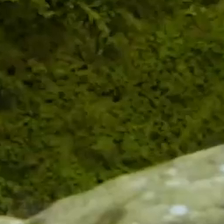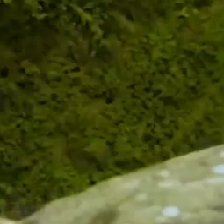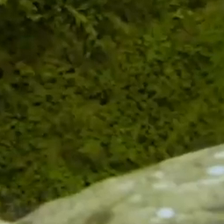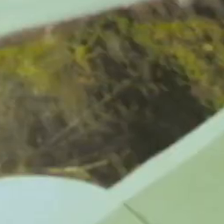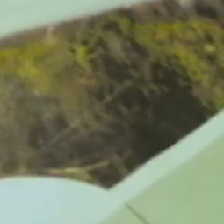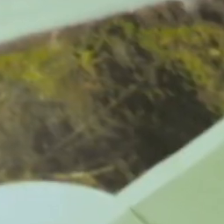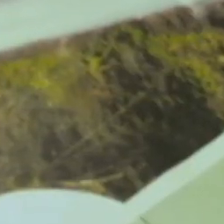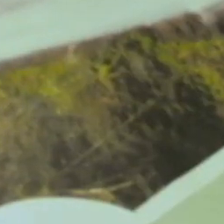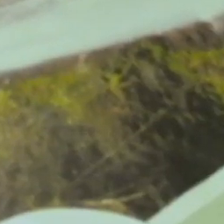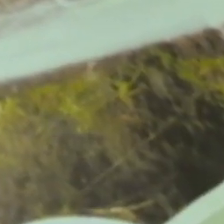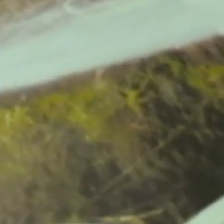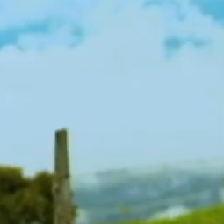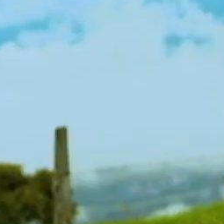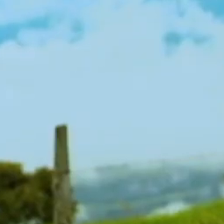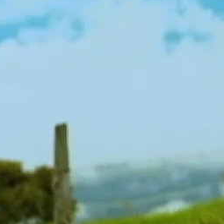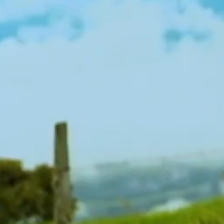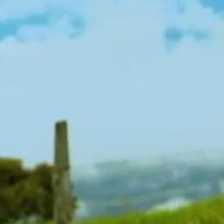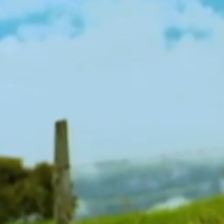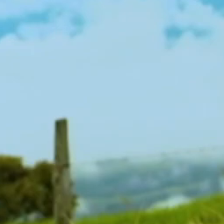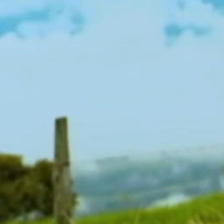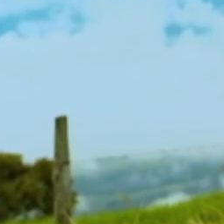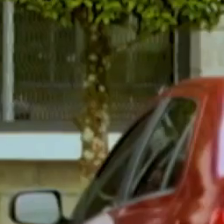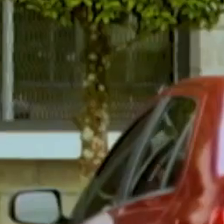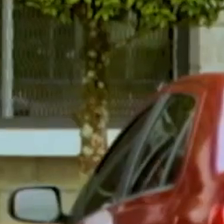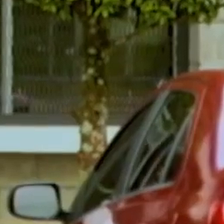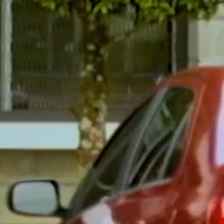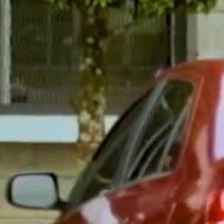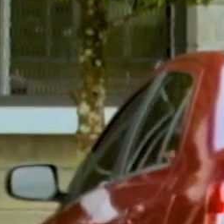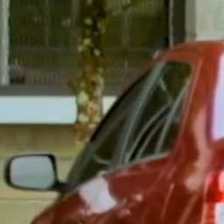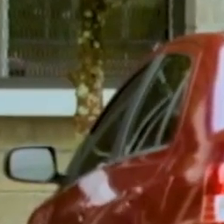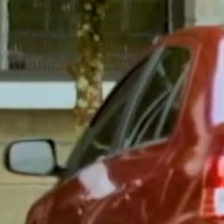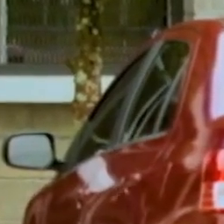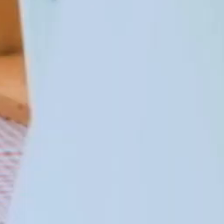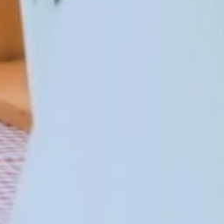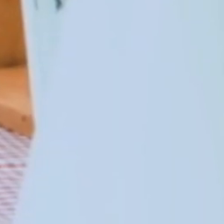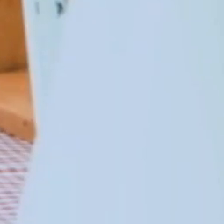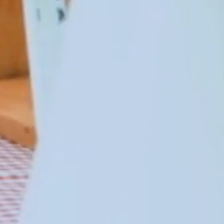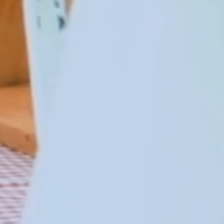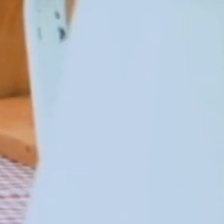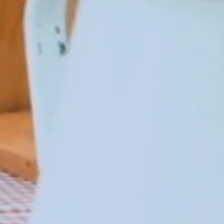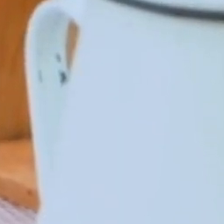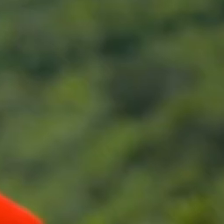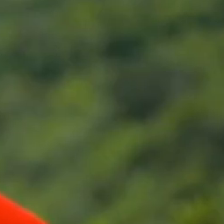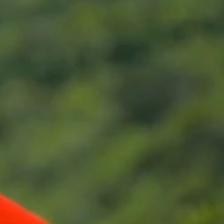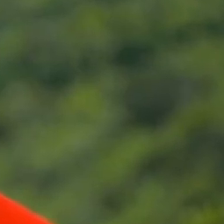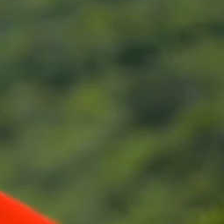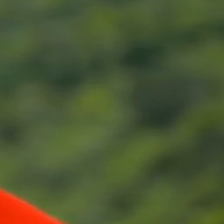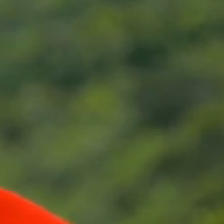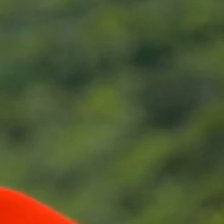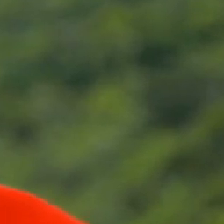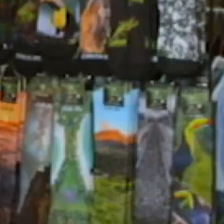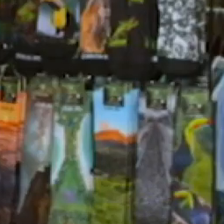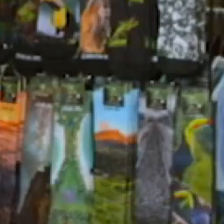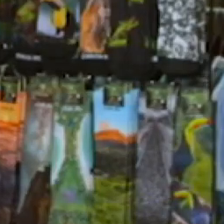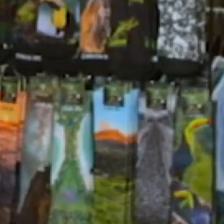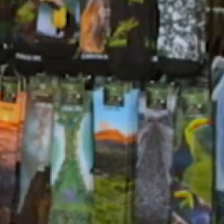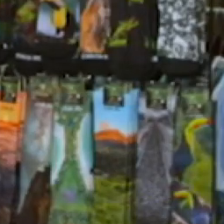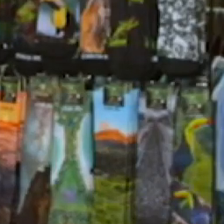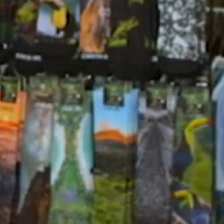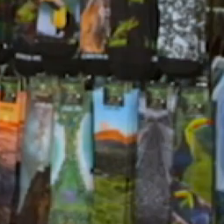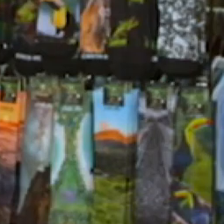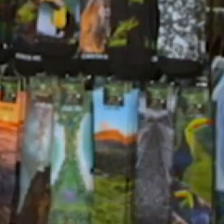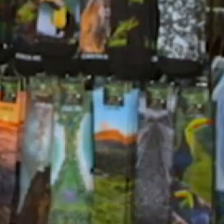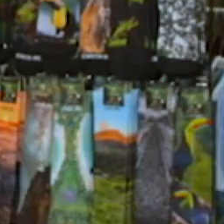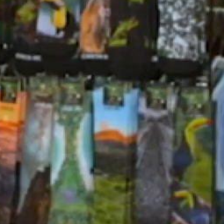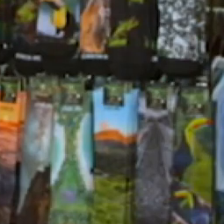cuenta, como también cuenta cada cuota para nuestra futura pensión. Adelante Costa Rica. El futuro